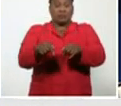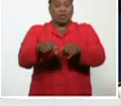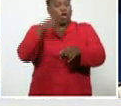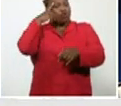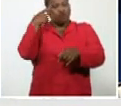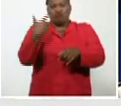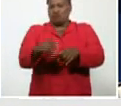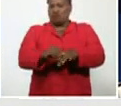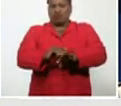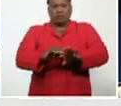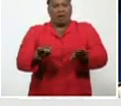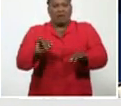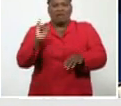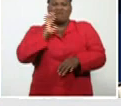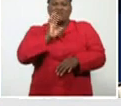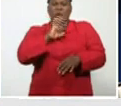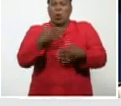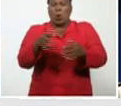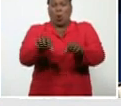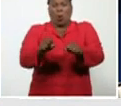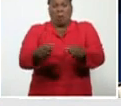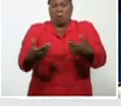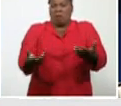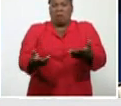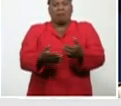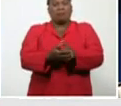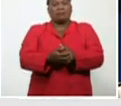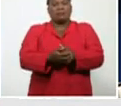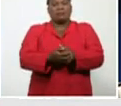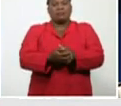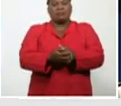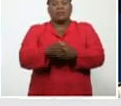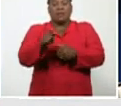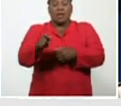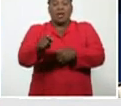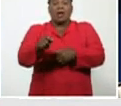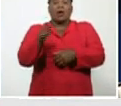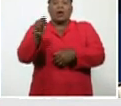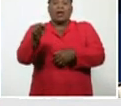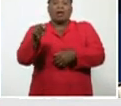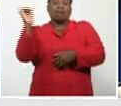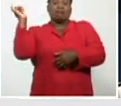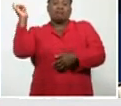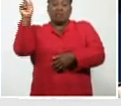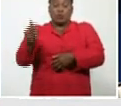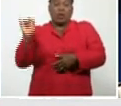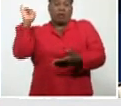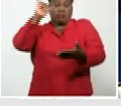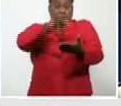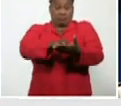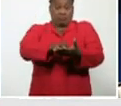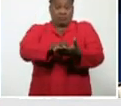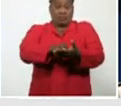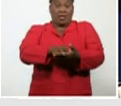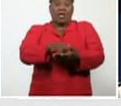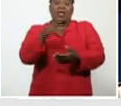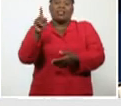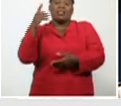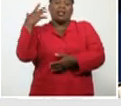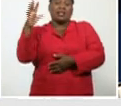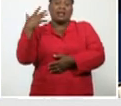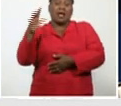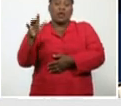de infección. Con fuente de infección en el extranjero, no se modifica la cifra. Nos mantenemos con